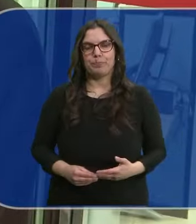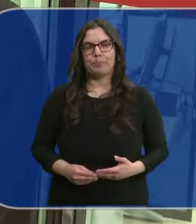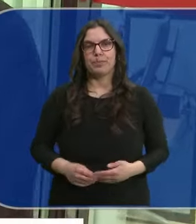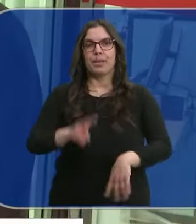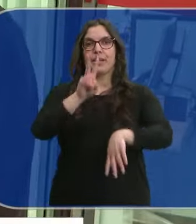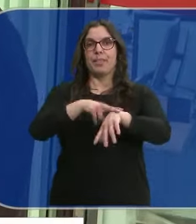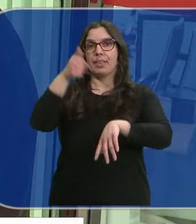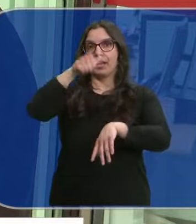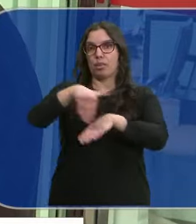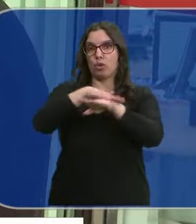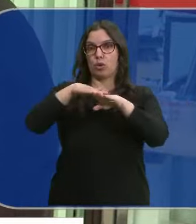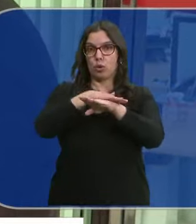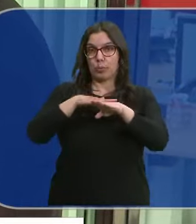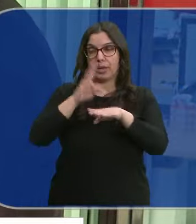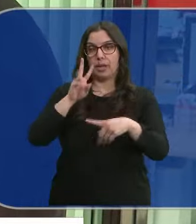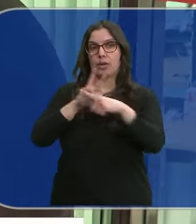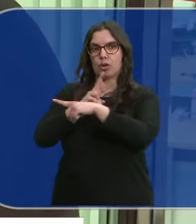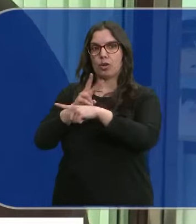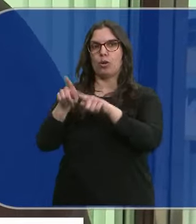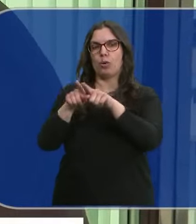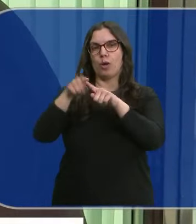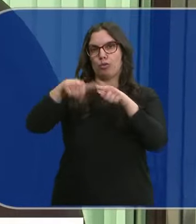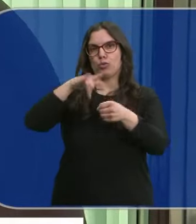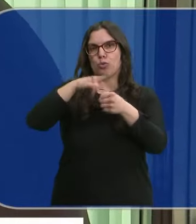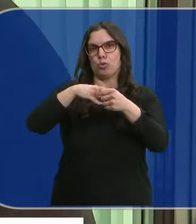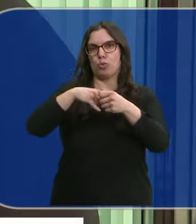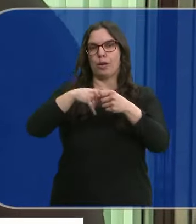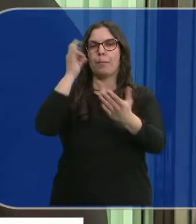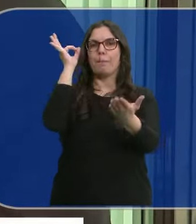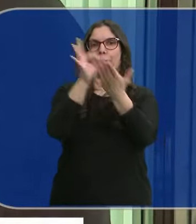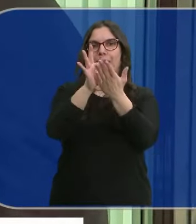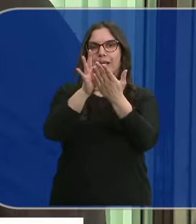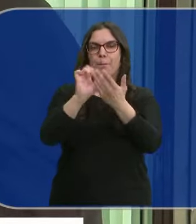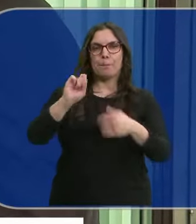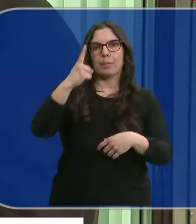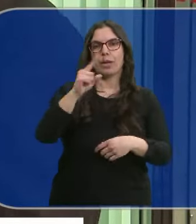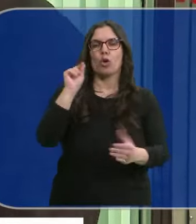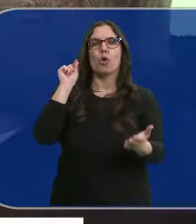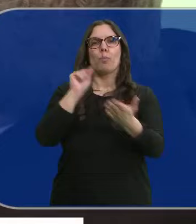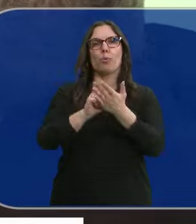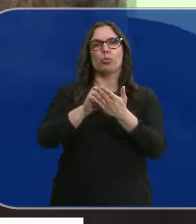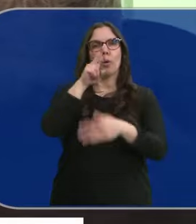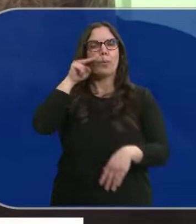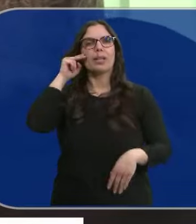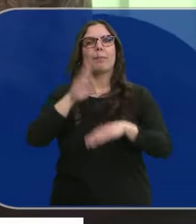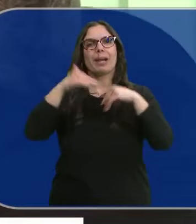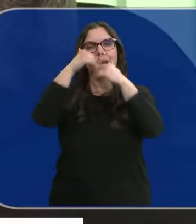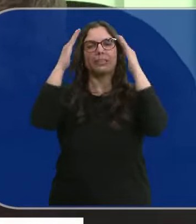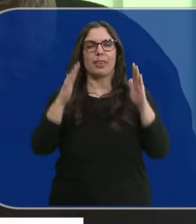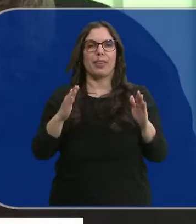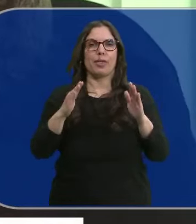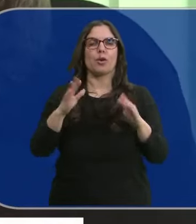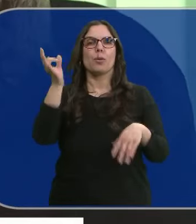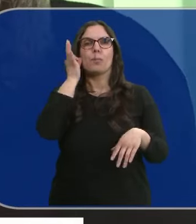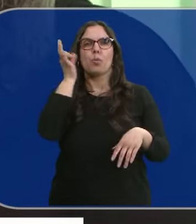El delegado del gobierno en Castilla y León, ahí lo ven, ha colocado este lunes el primer distintivo de punto violeta de atención a las víctimas de violencia machista